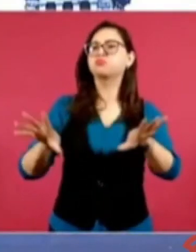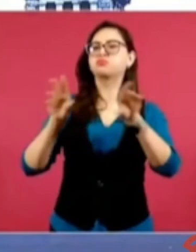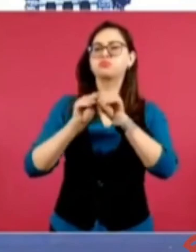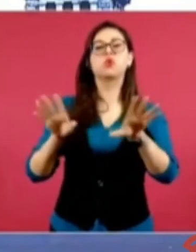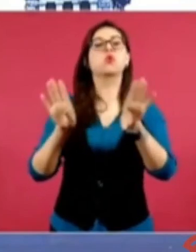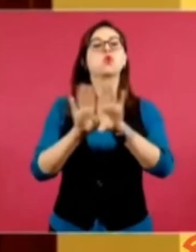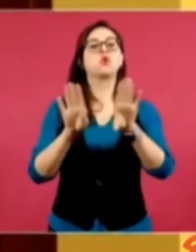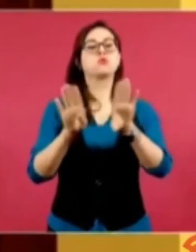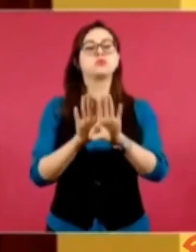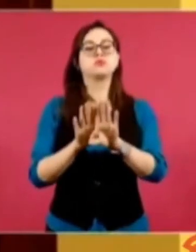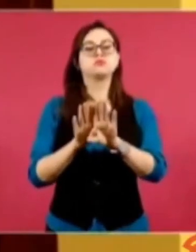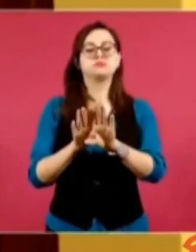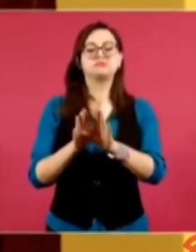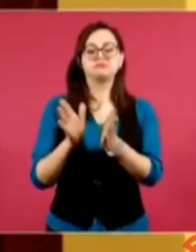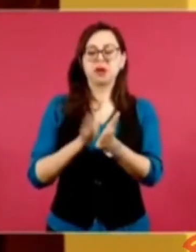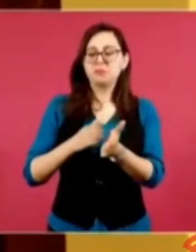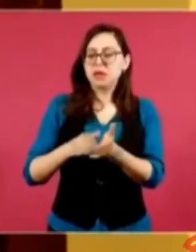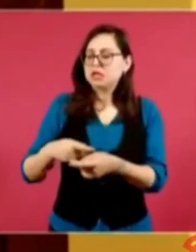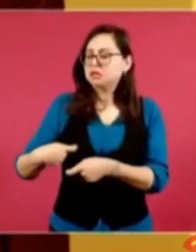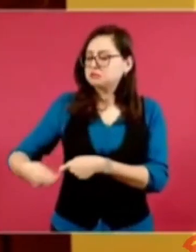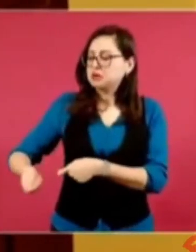y no con el apoyo